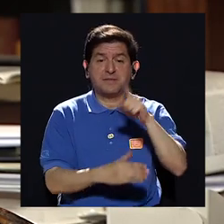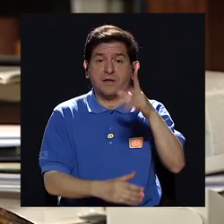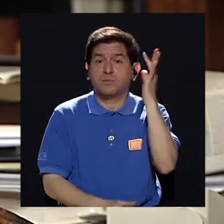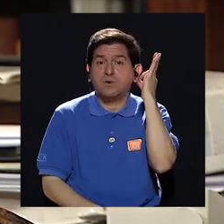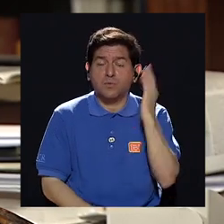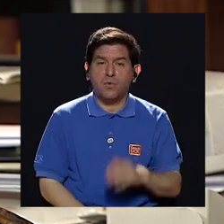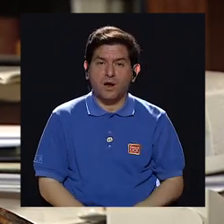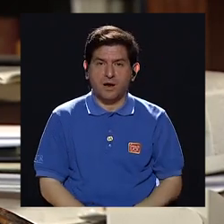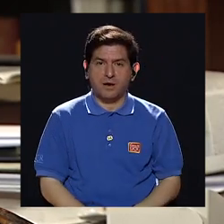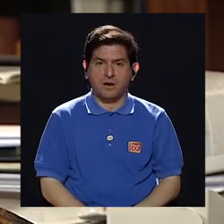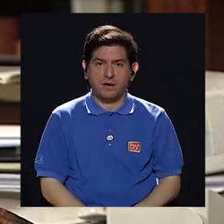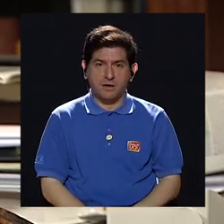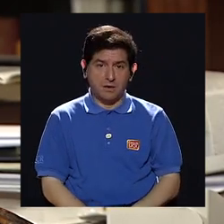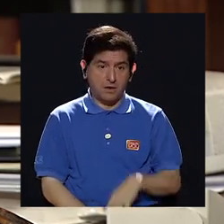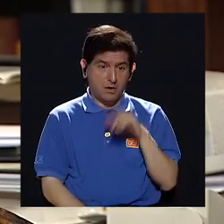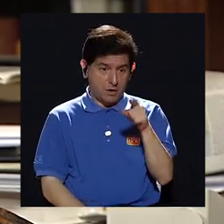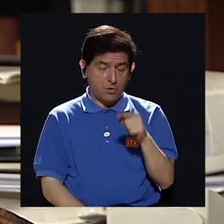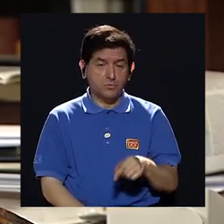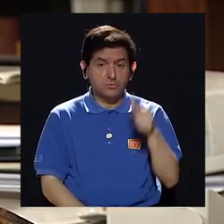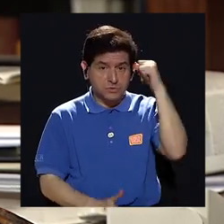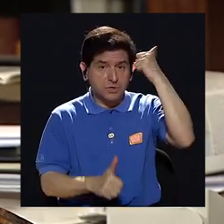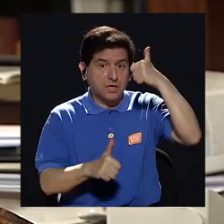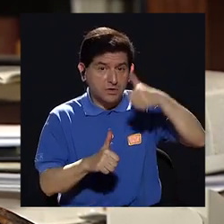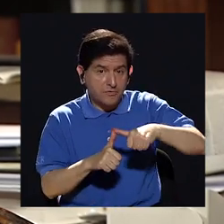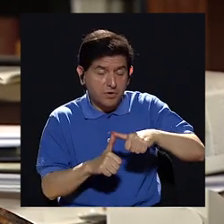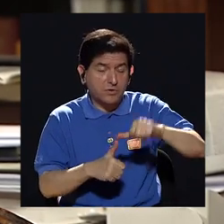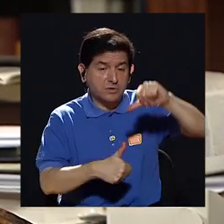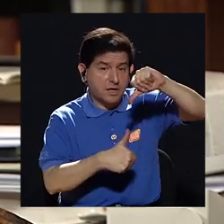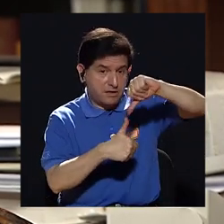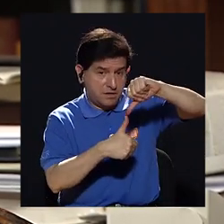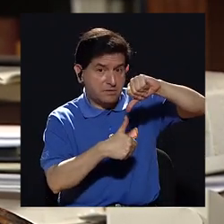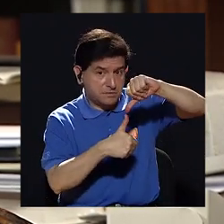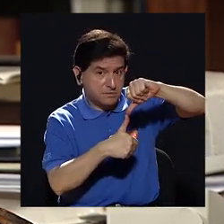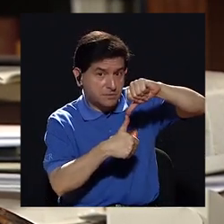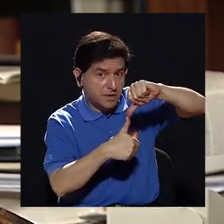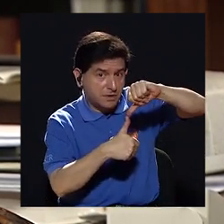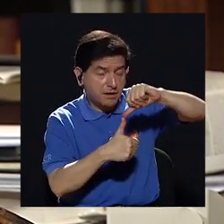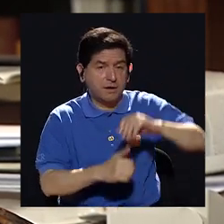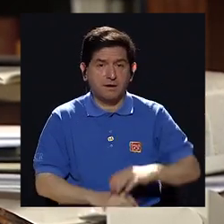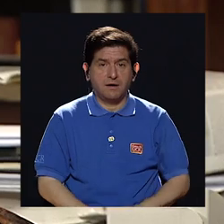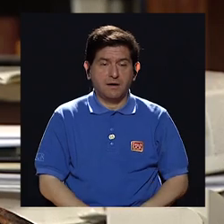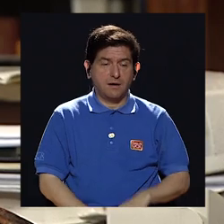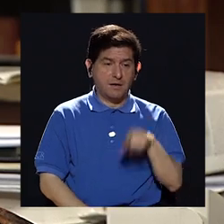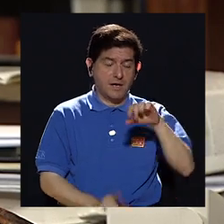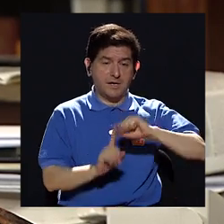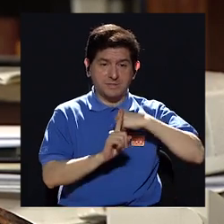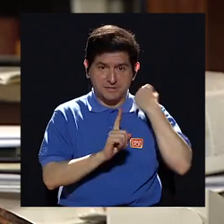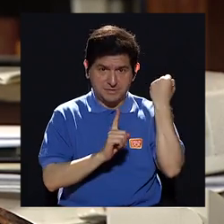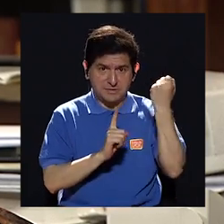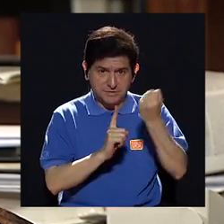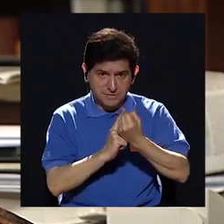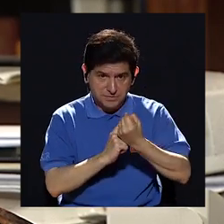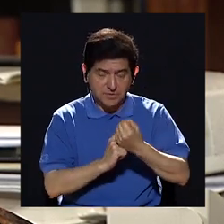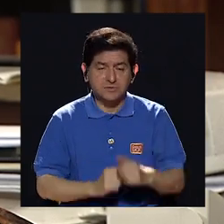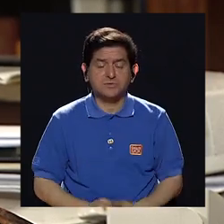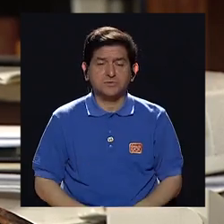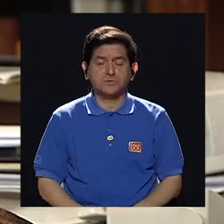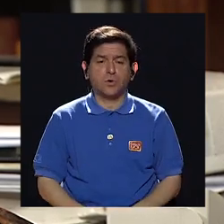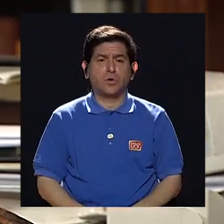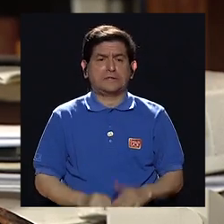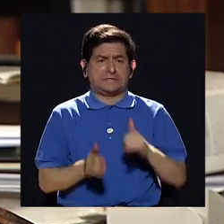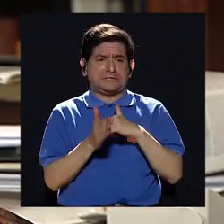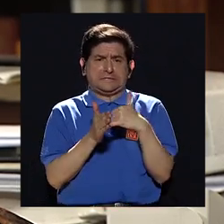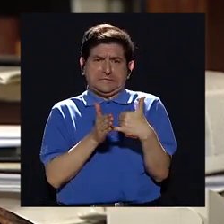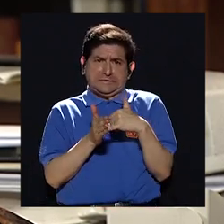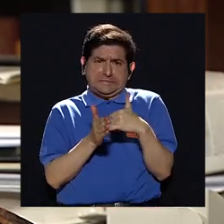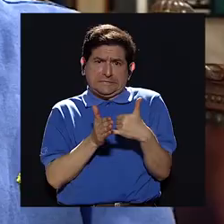Saca la faja, don Oscar, y le recuerda a Centroamérica que está en un momento de mucha